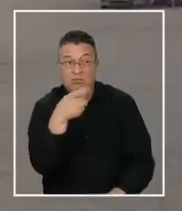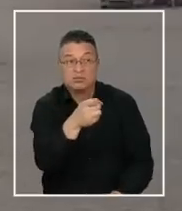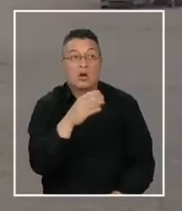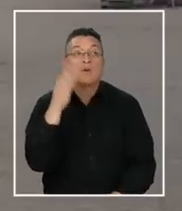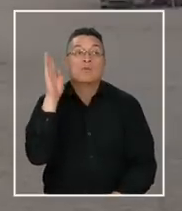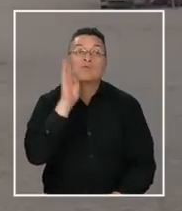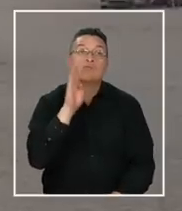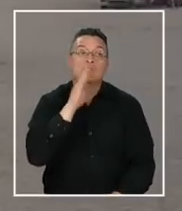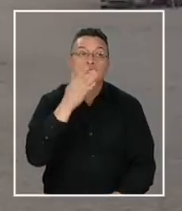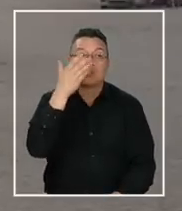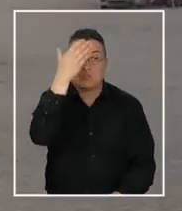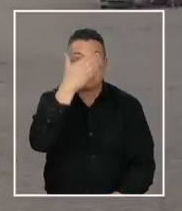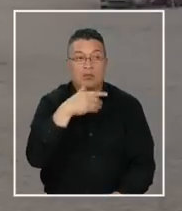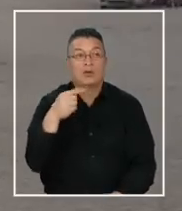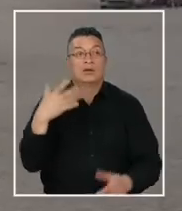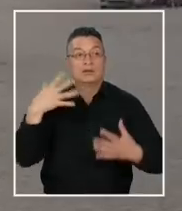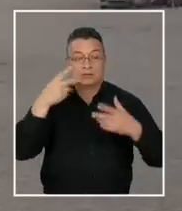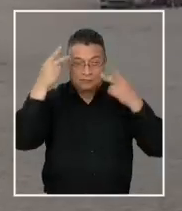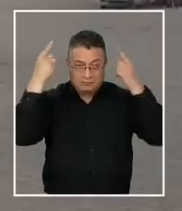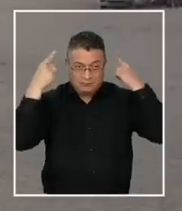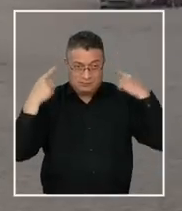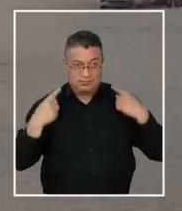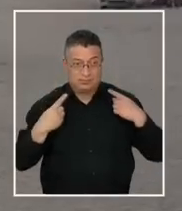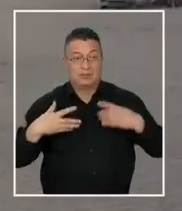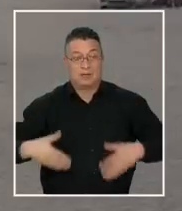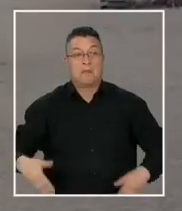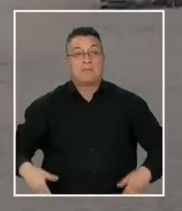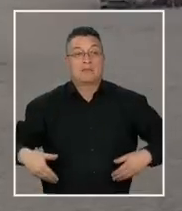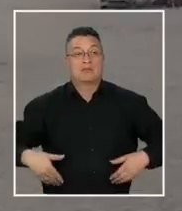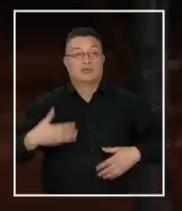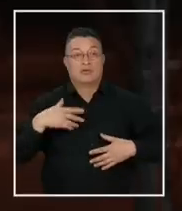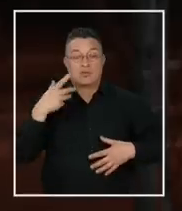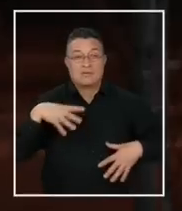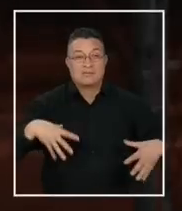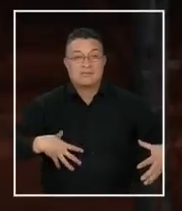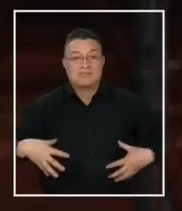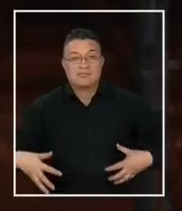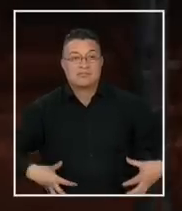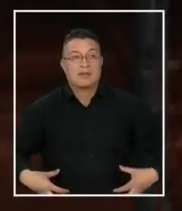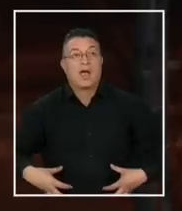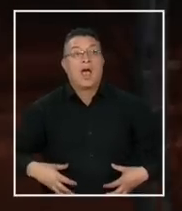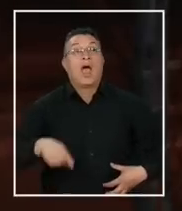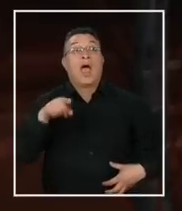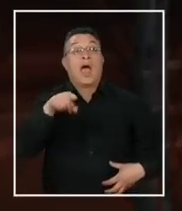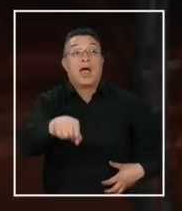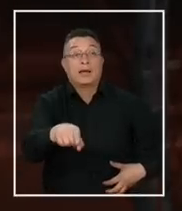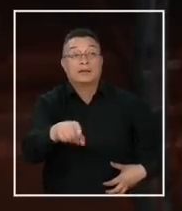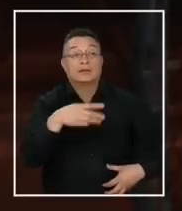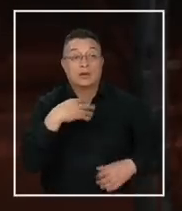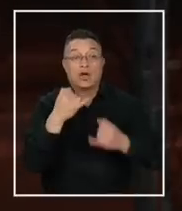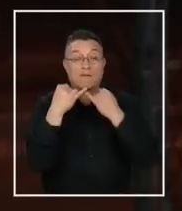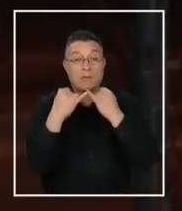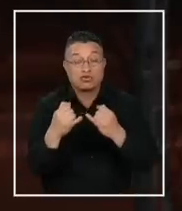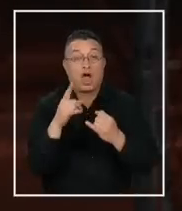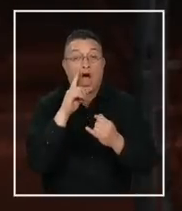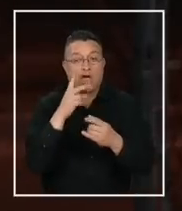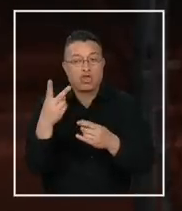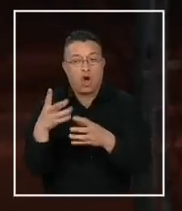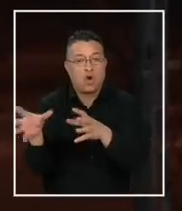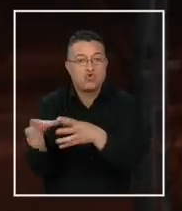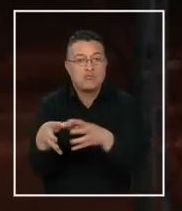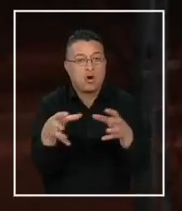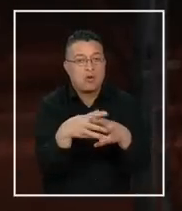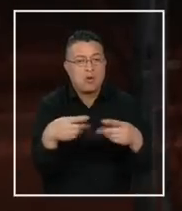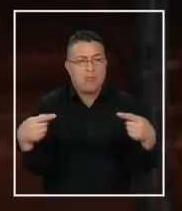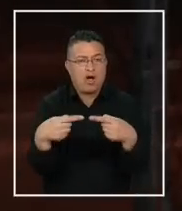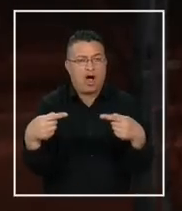afroamericano, con rastas, polera negra y pantalones cortos de camuflaje. La información preliminar revela que hubo un altercado entre dos grupos